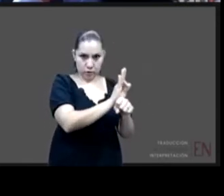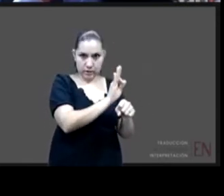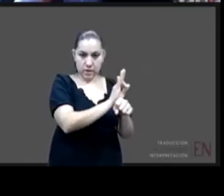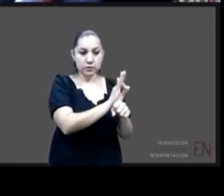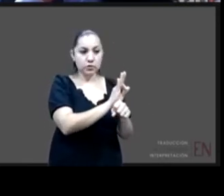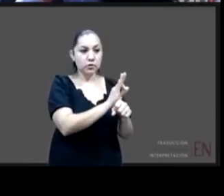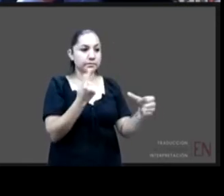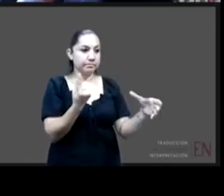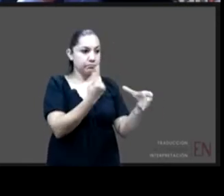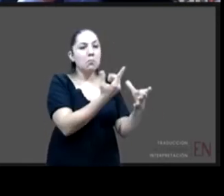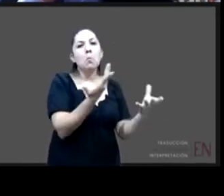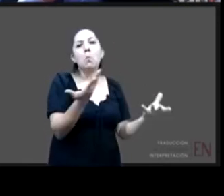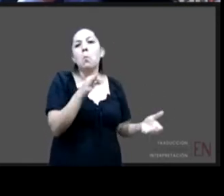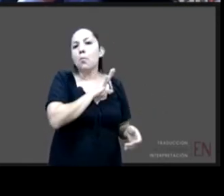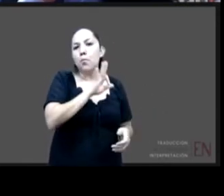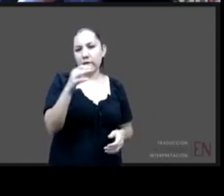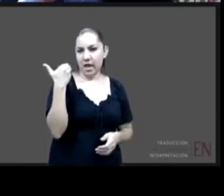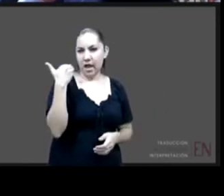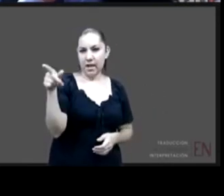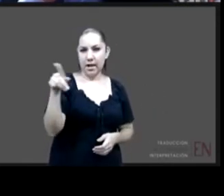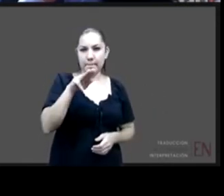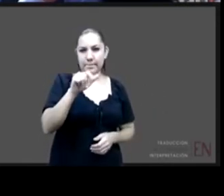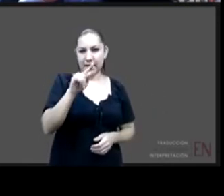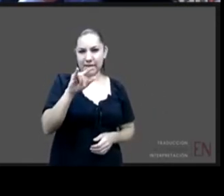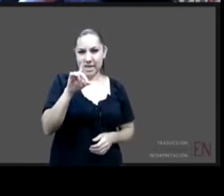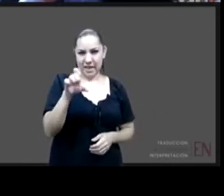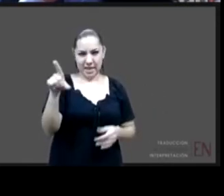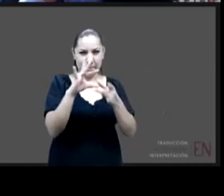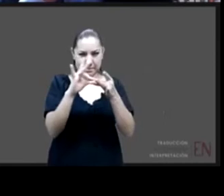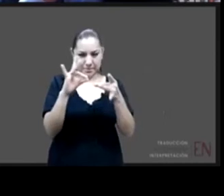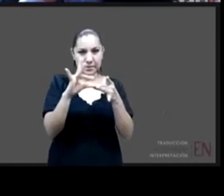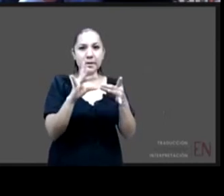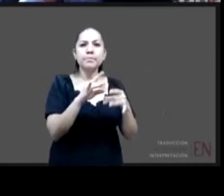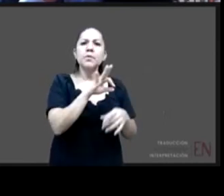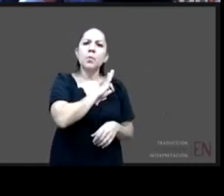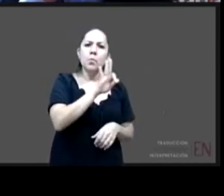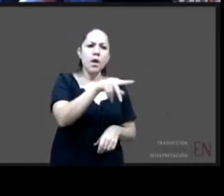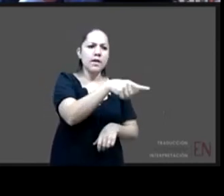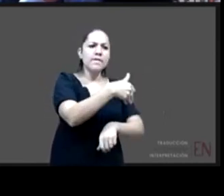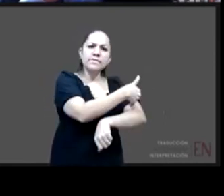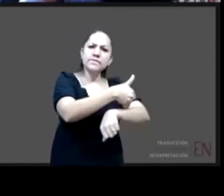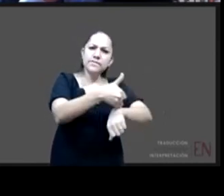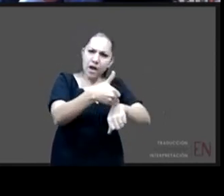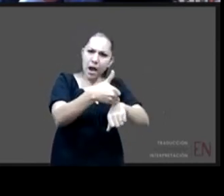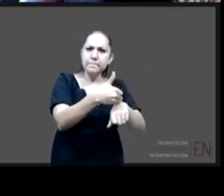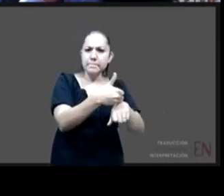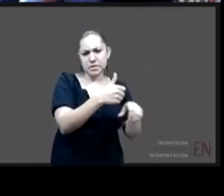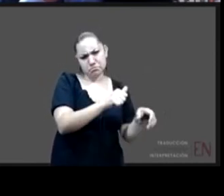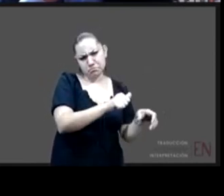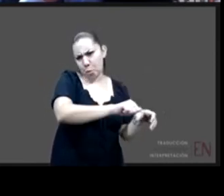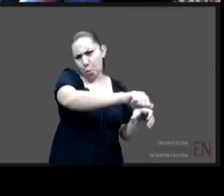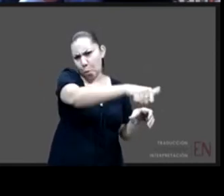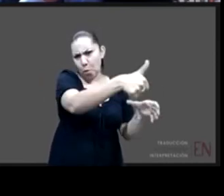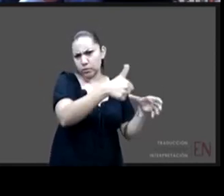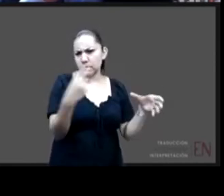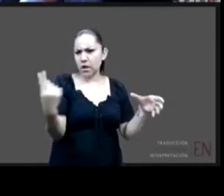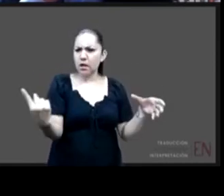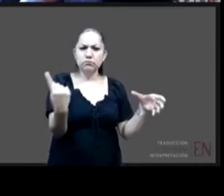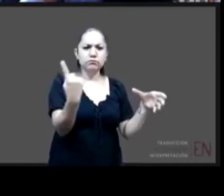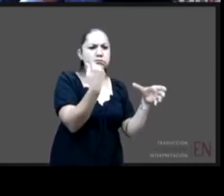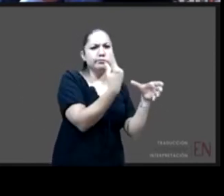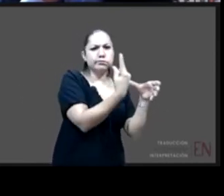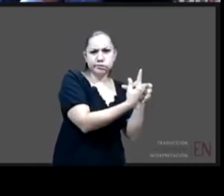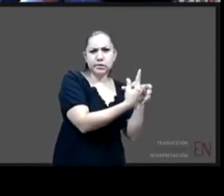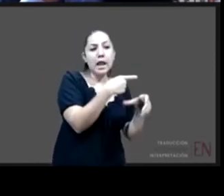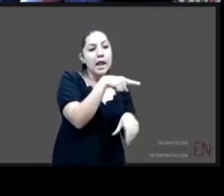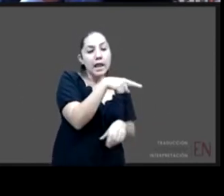explicaba Matilde como una medida temporal ¿no? En donde un niño que ha perdido el cuidado de su